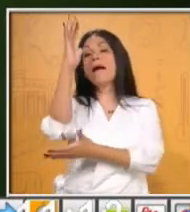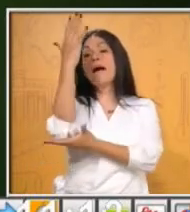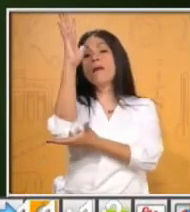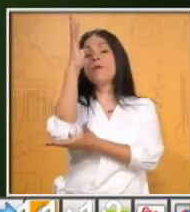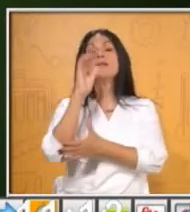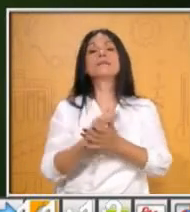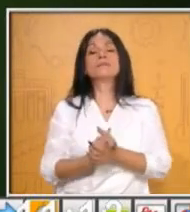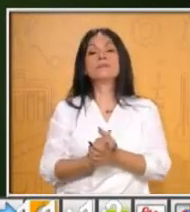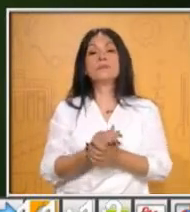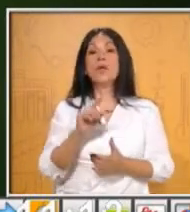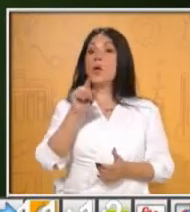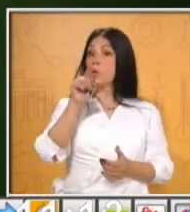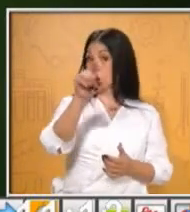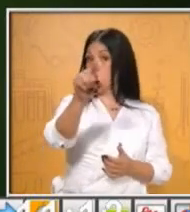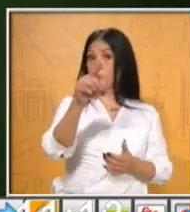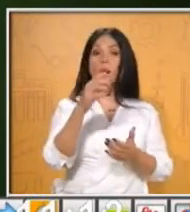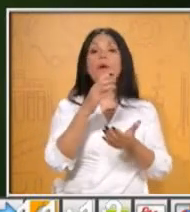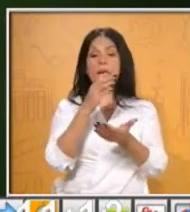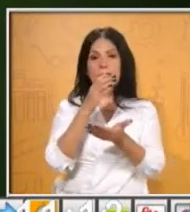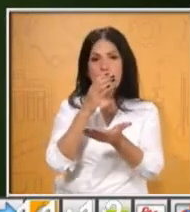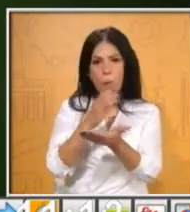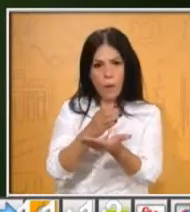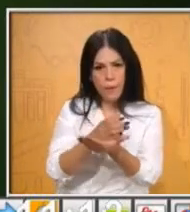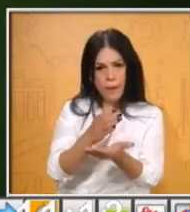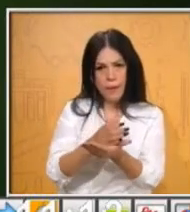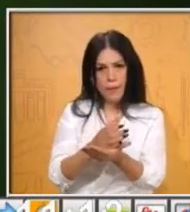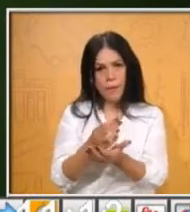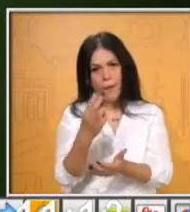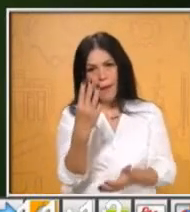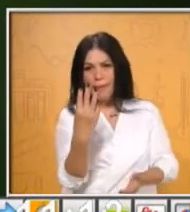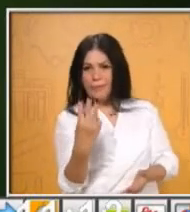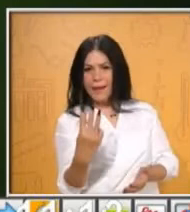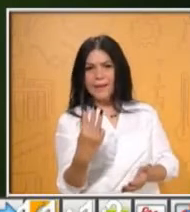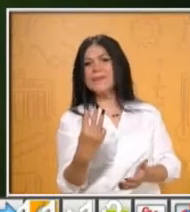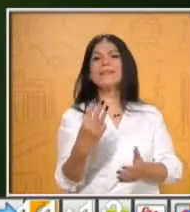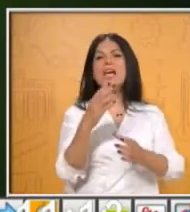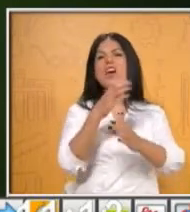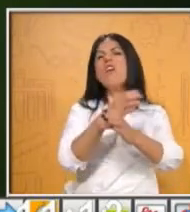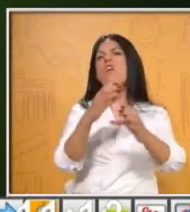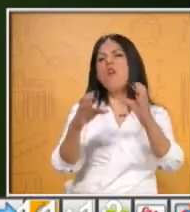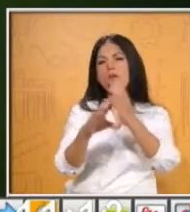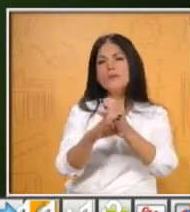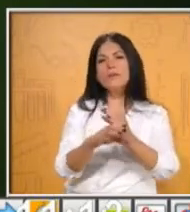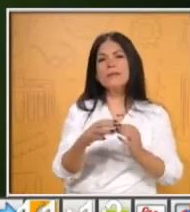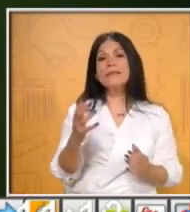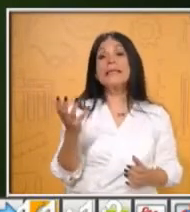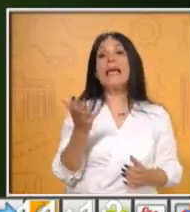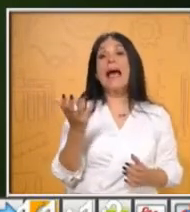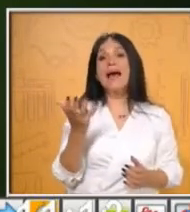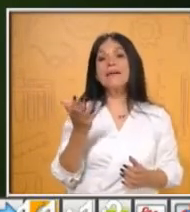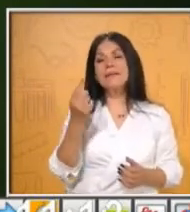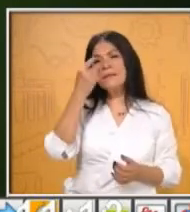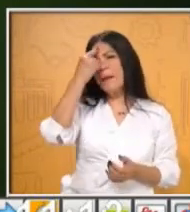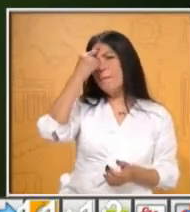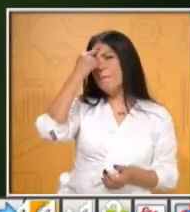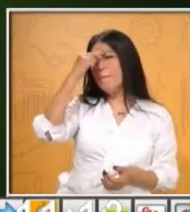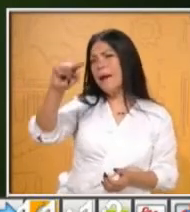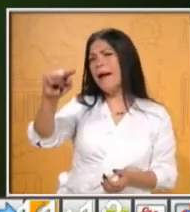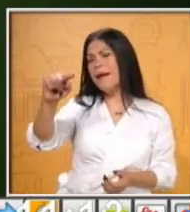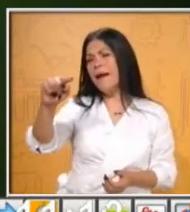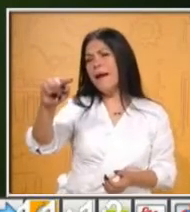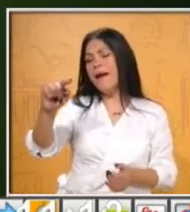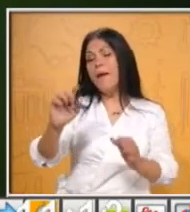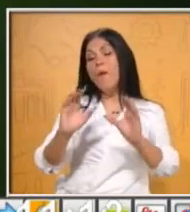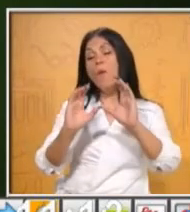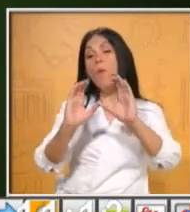acciones y por cada acción tú vas a realizar un dibujo. Esas acciones que